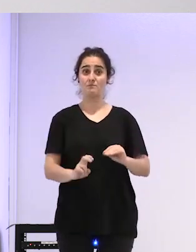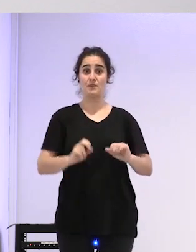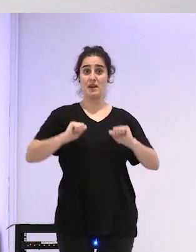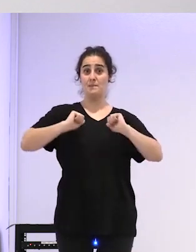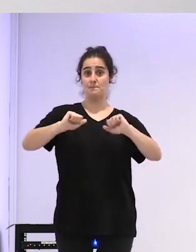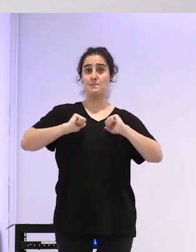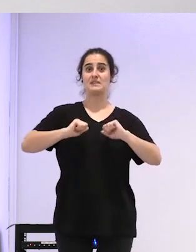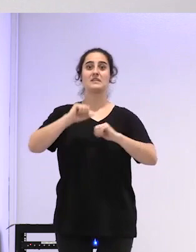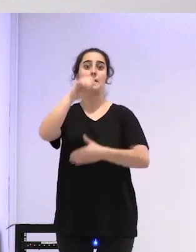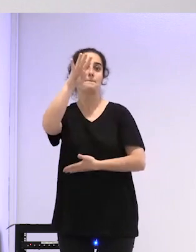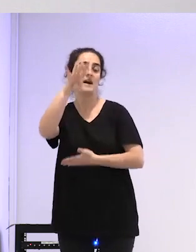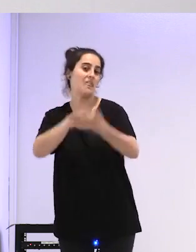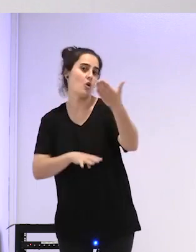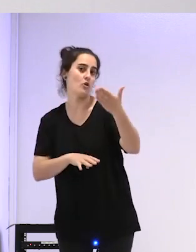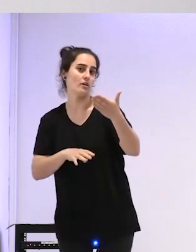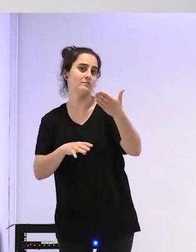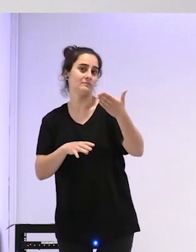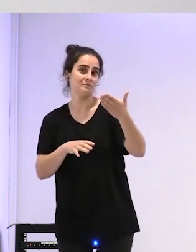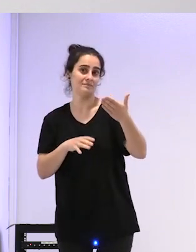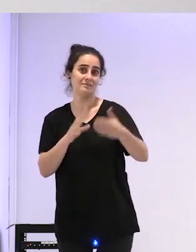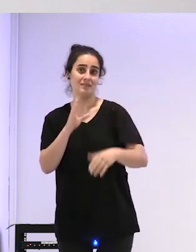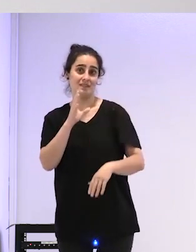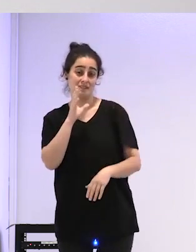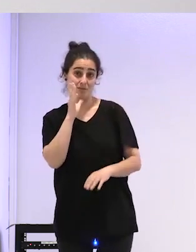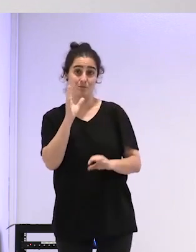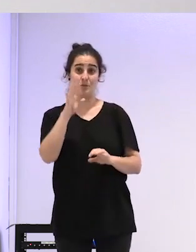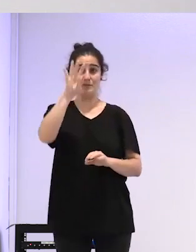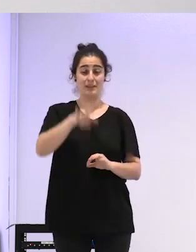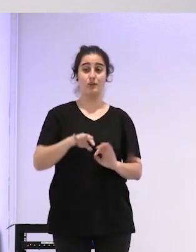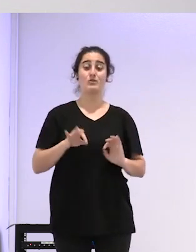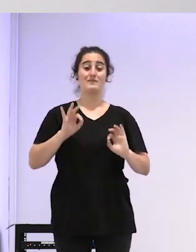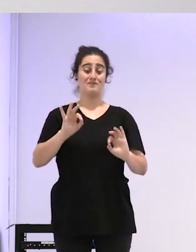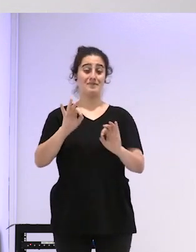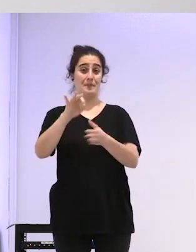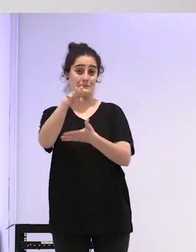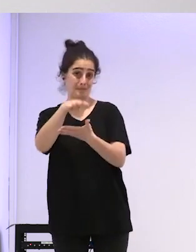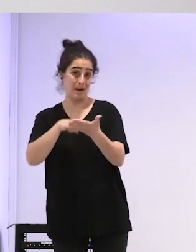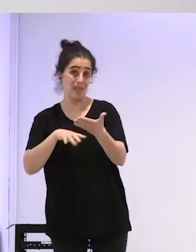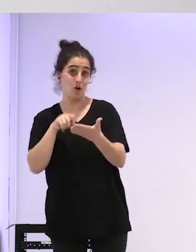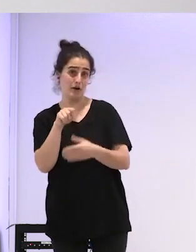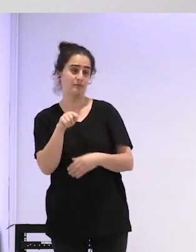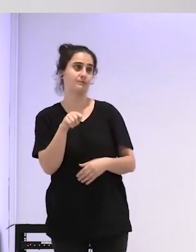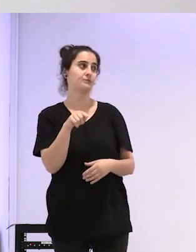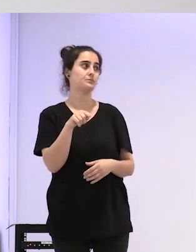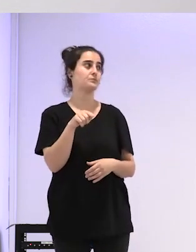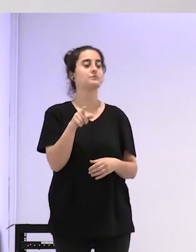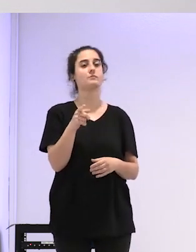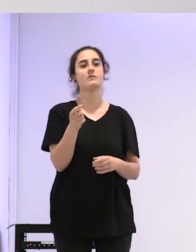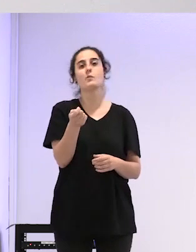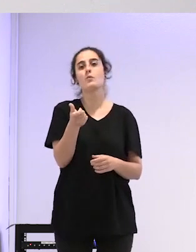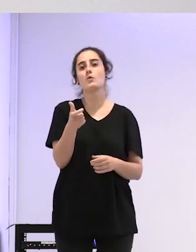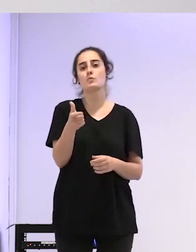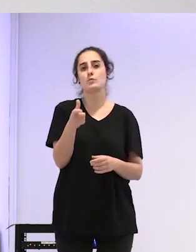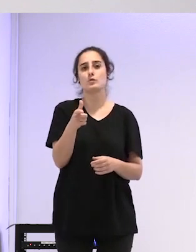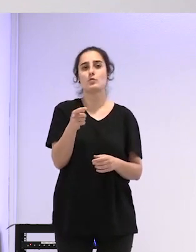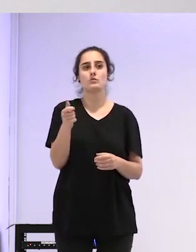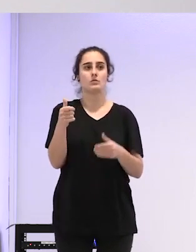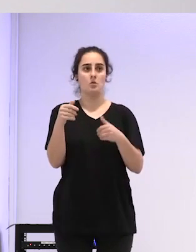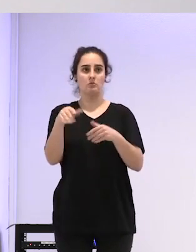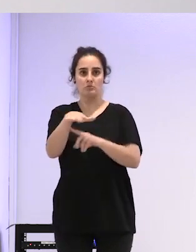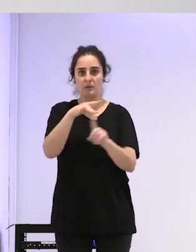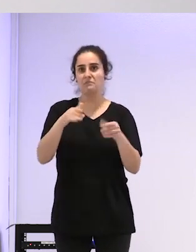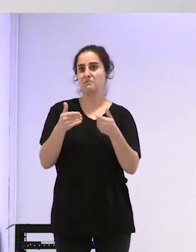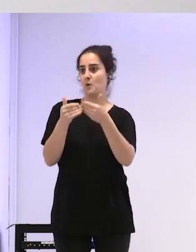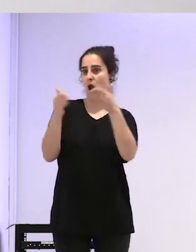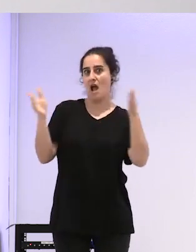porque además como Cataluña y Barcelona de especial es un como un un ambiente muy abierto en